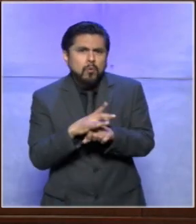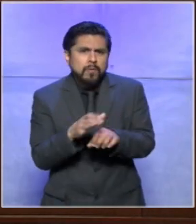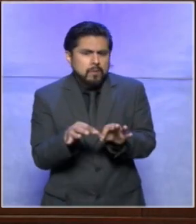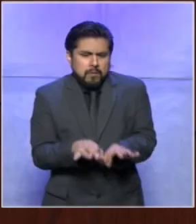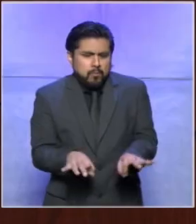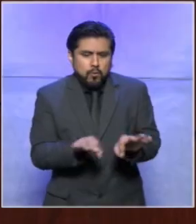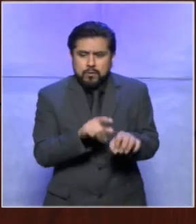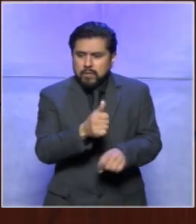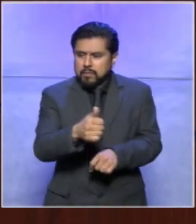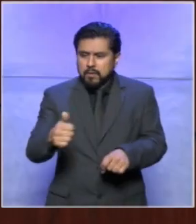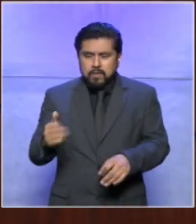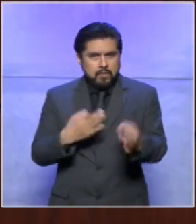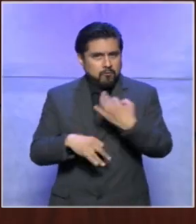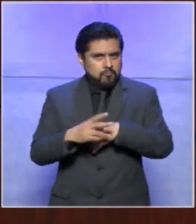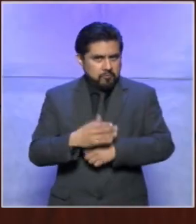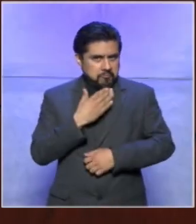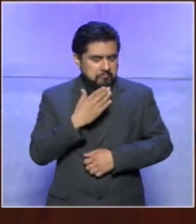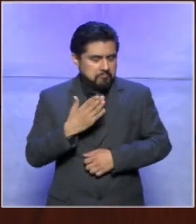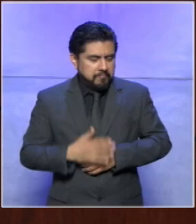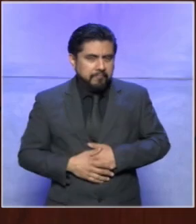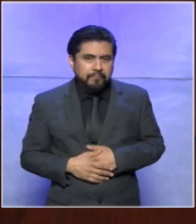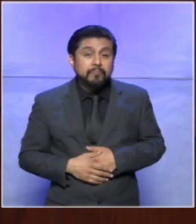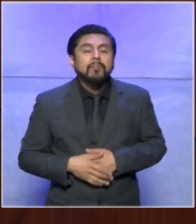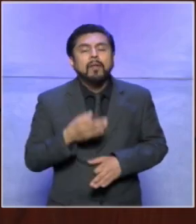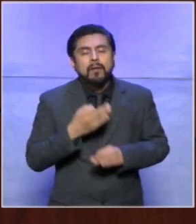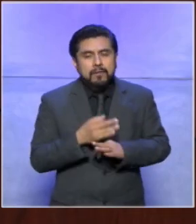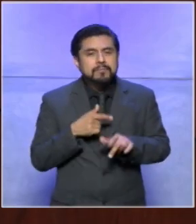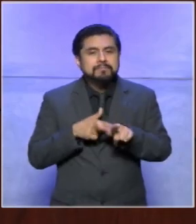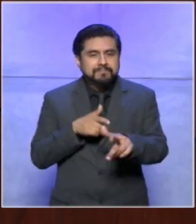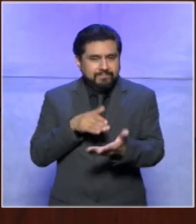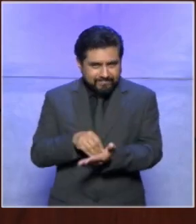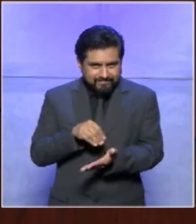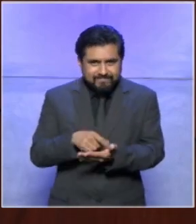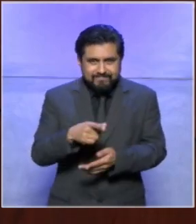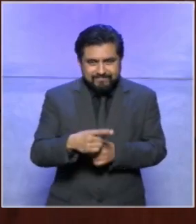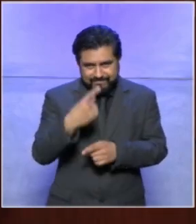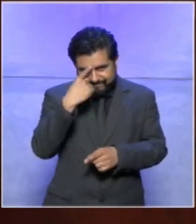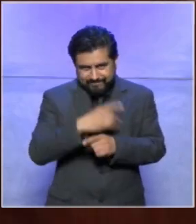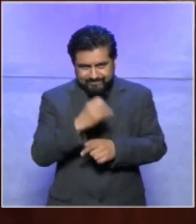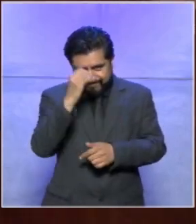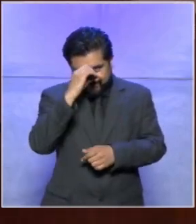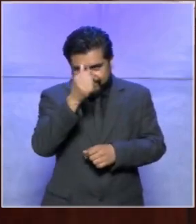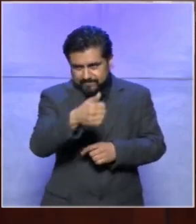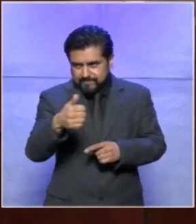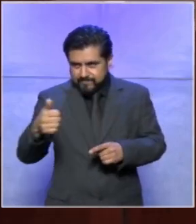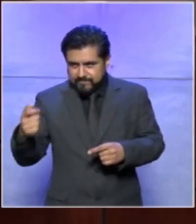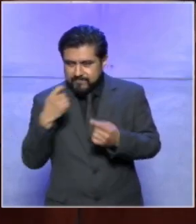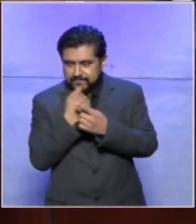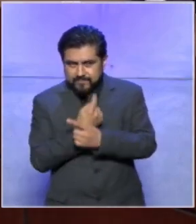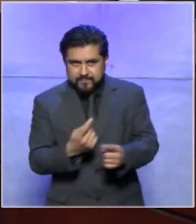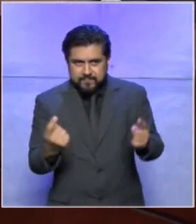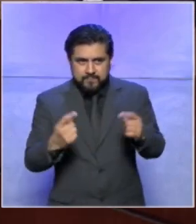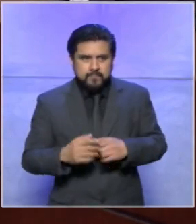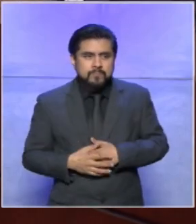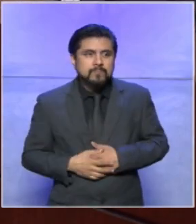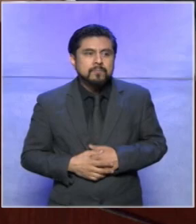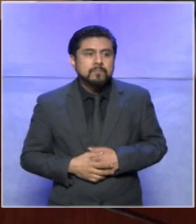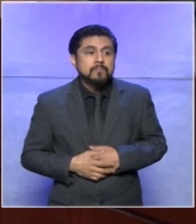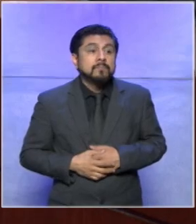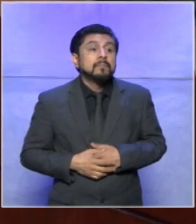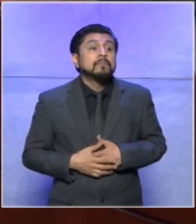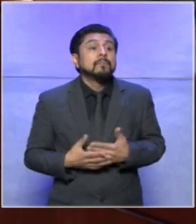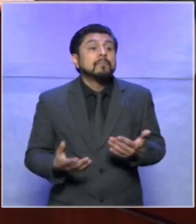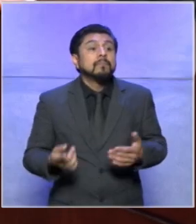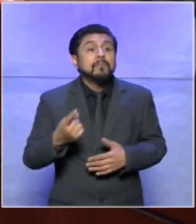importante así es que vamos a continuar conociendo las opiniones de quienes integran este tribunal electoral infantil y